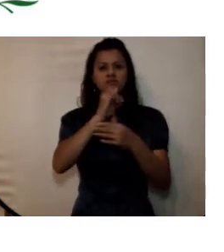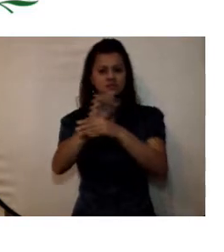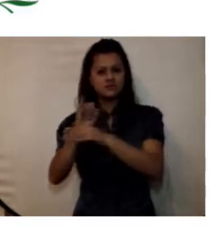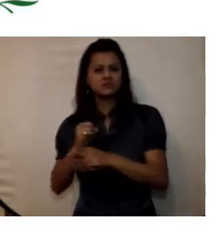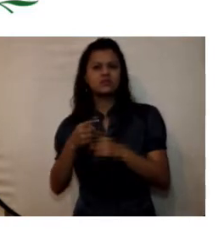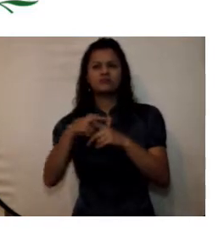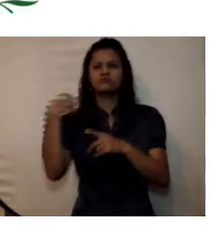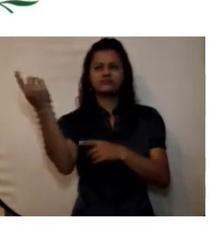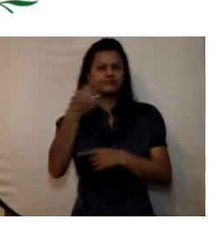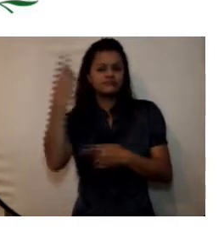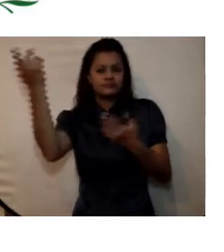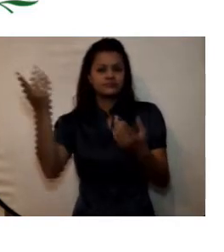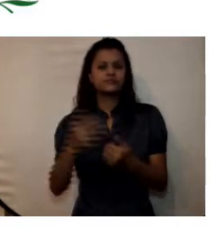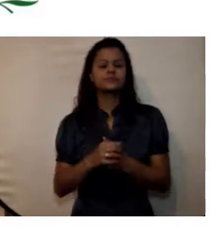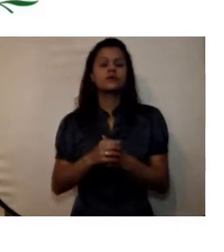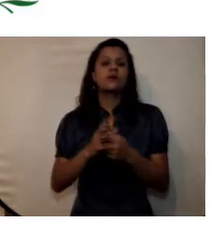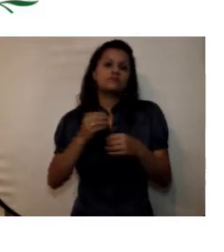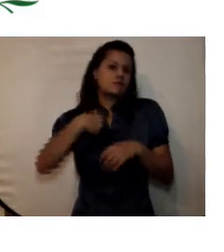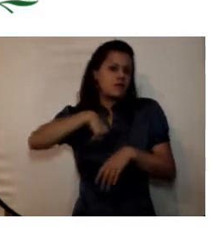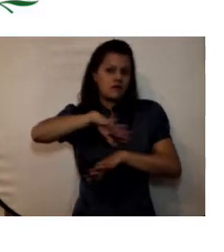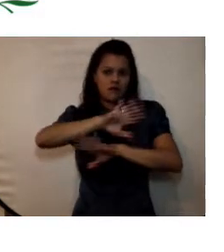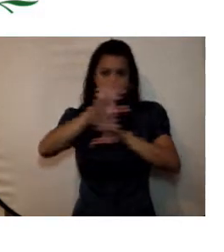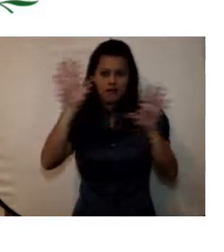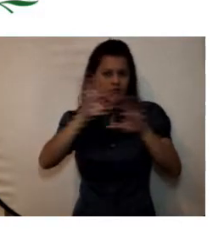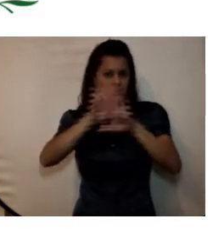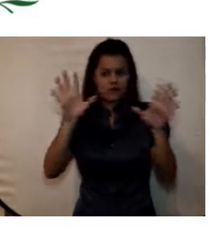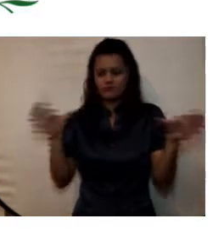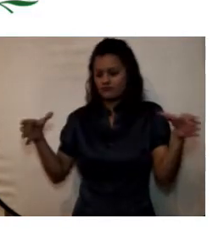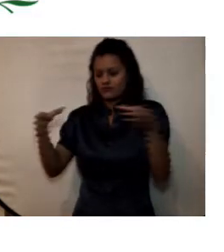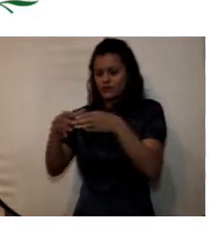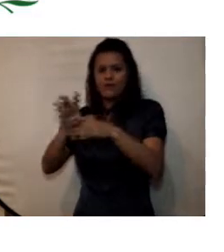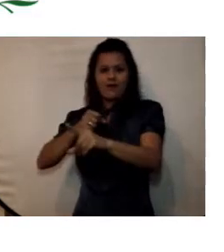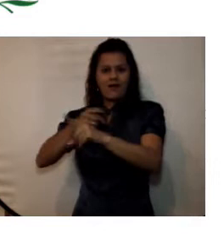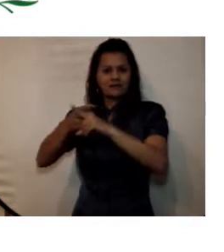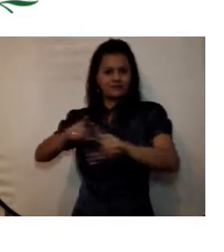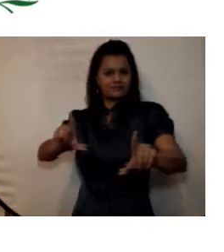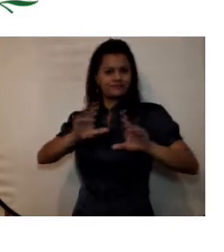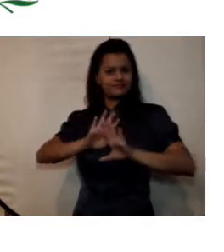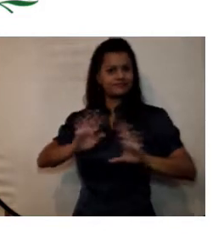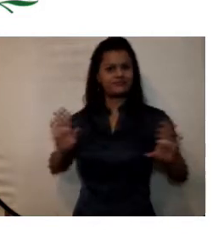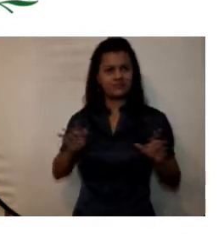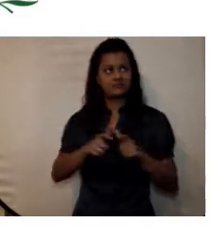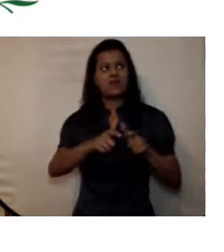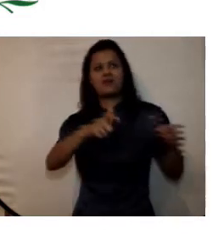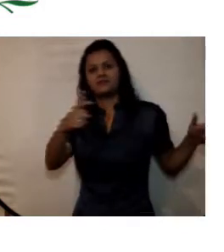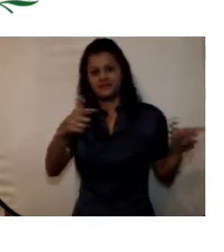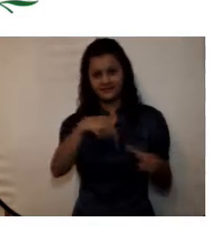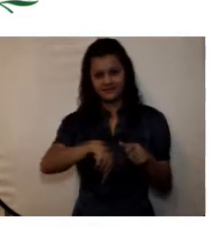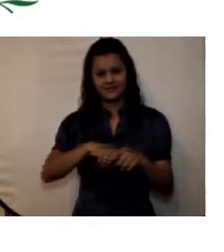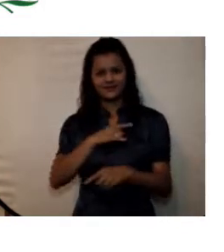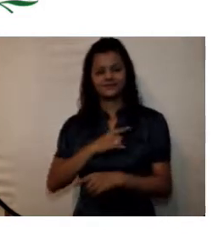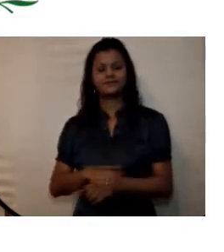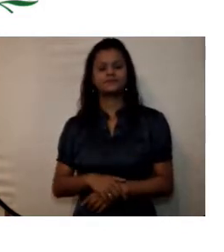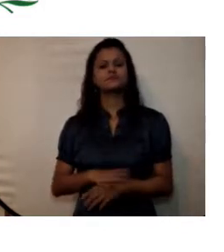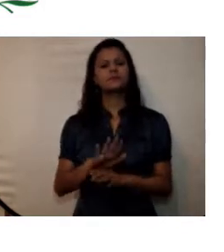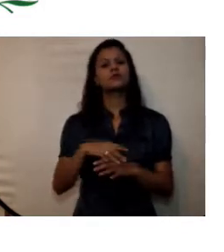y por supuesto nuestro muy bien nutrido grupo de egresados institucionales operamos con cuatro políticas institucionales que son